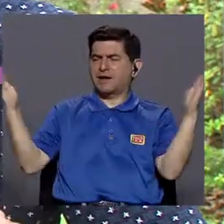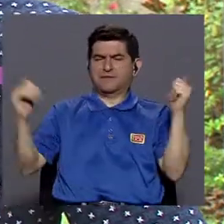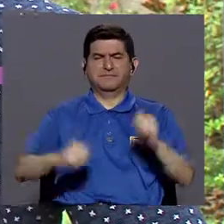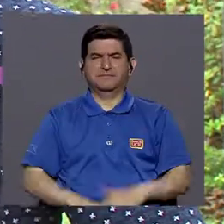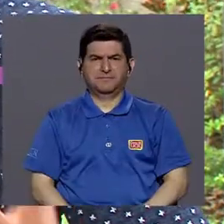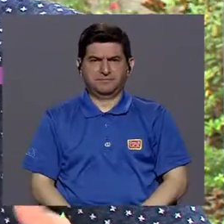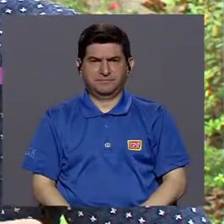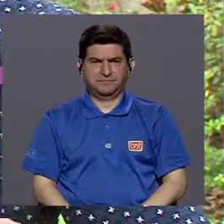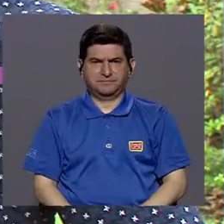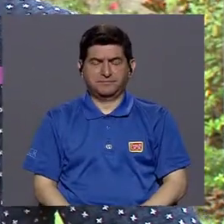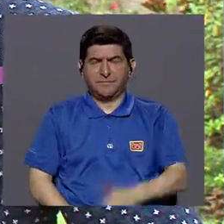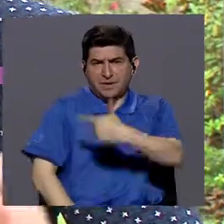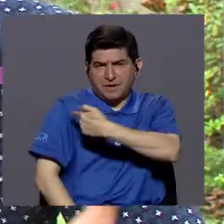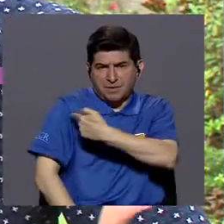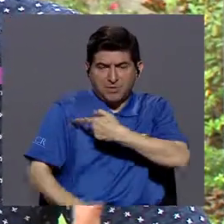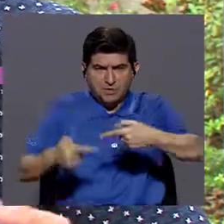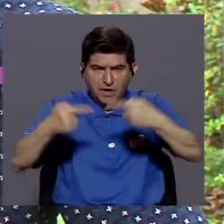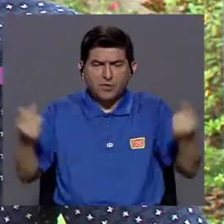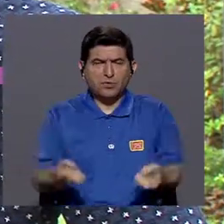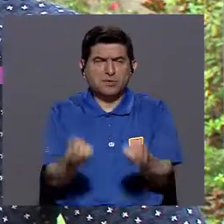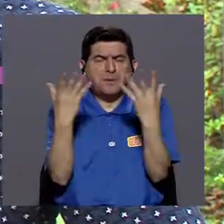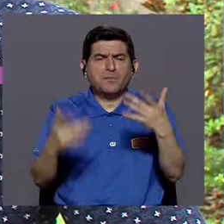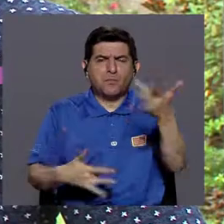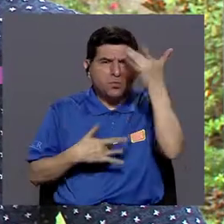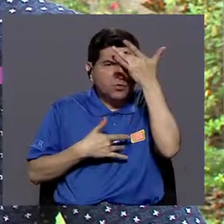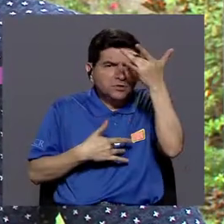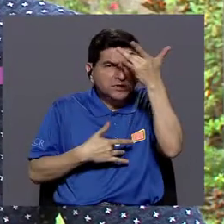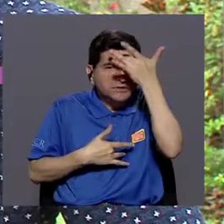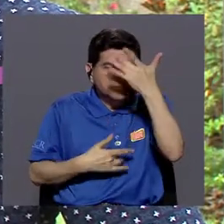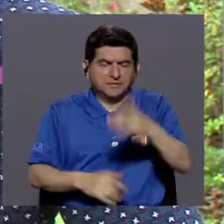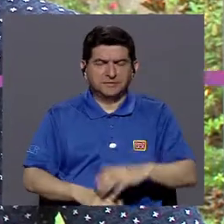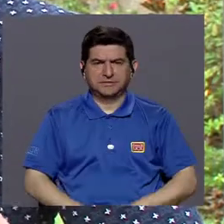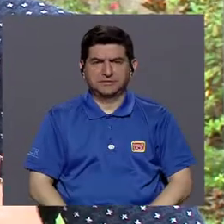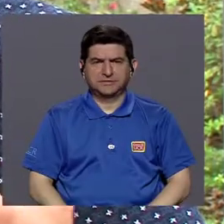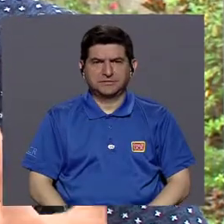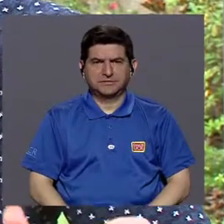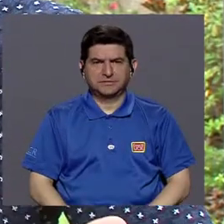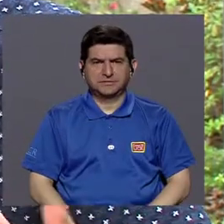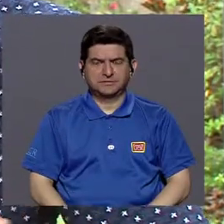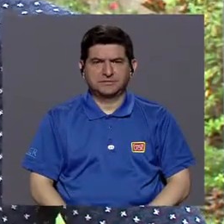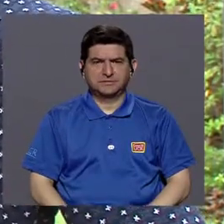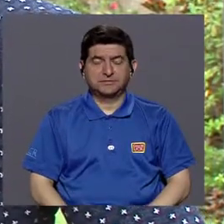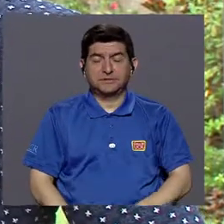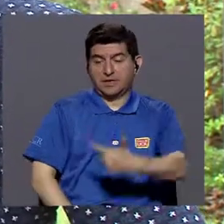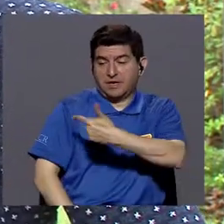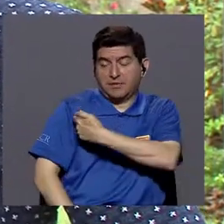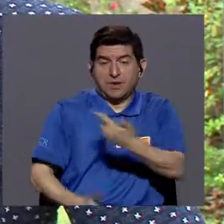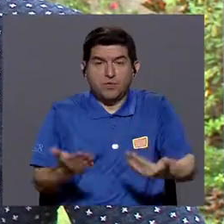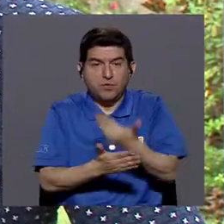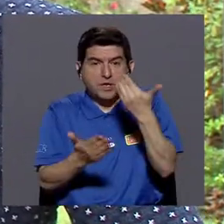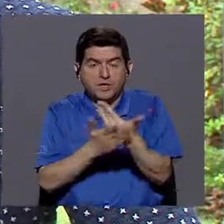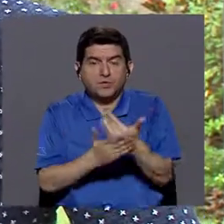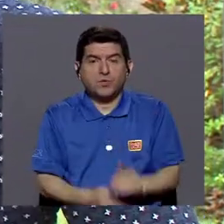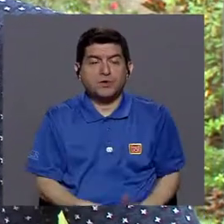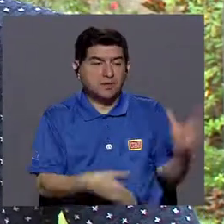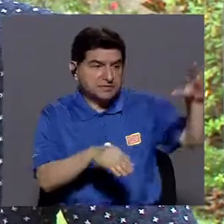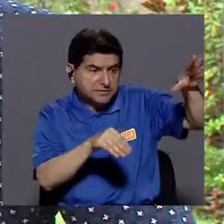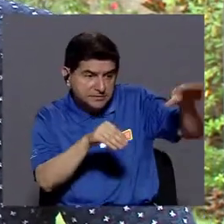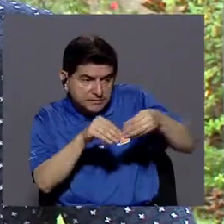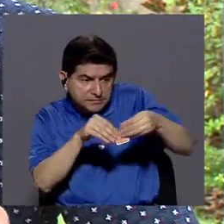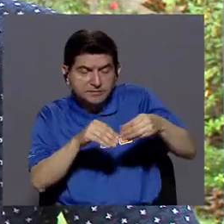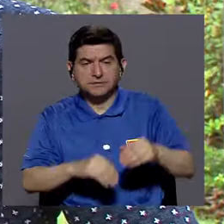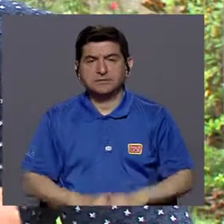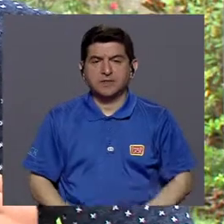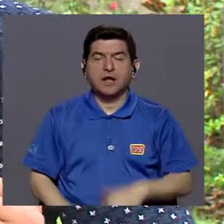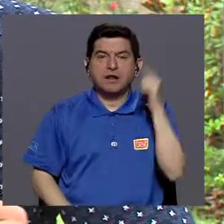exitosas, muy extensas, muy abundantes. Entonces, vacunamos contra un montón de enfermedades y cada vez que las